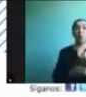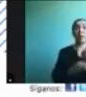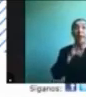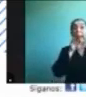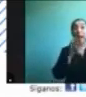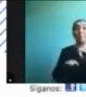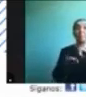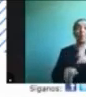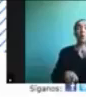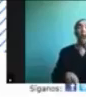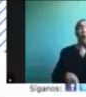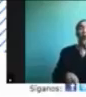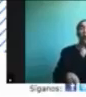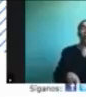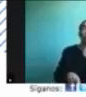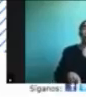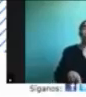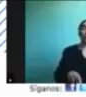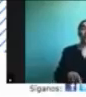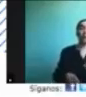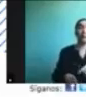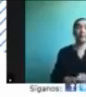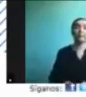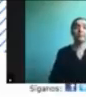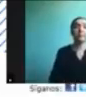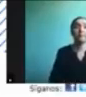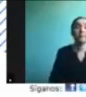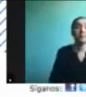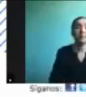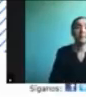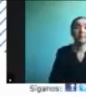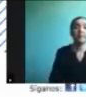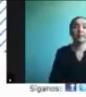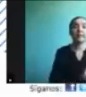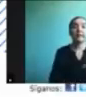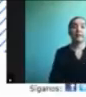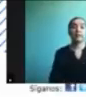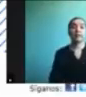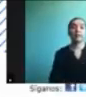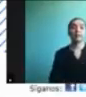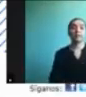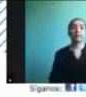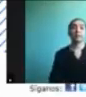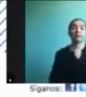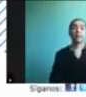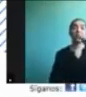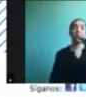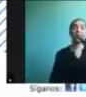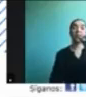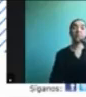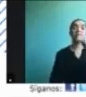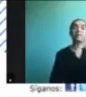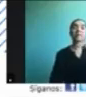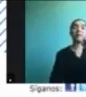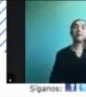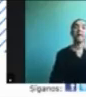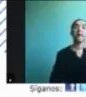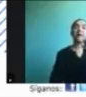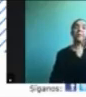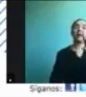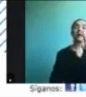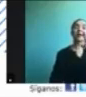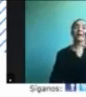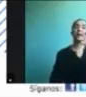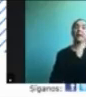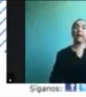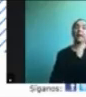daneses que son census app que ellos nos dieron la licencia para como difundirlo divulgarlo en la región que se llama Robo